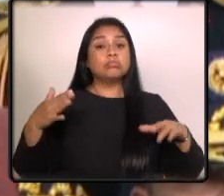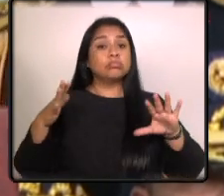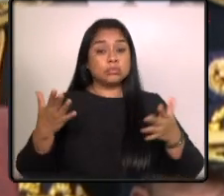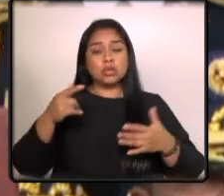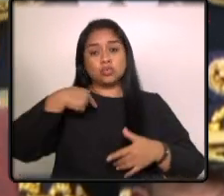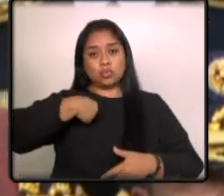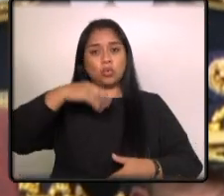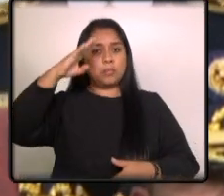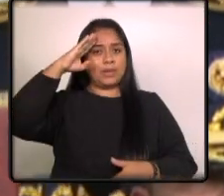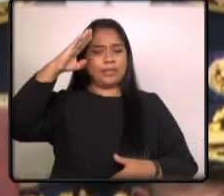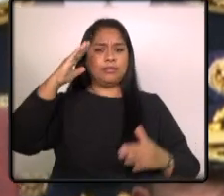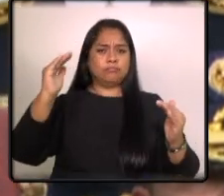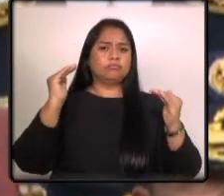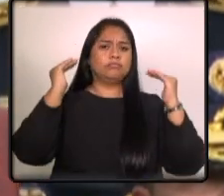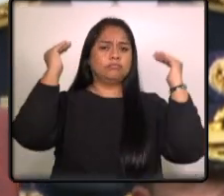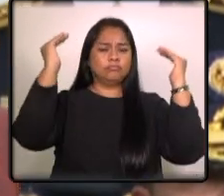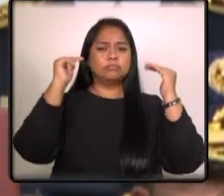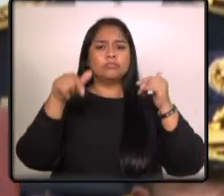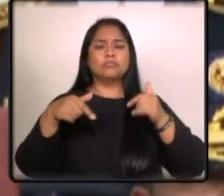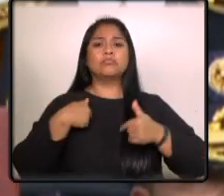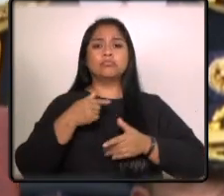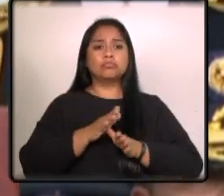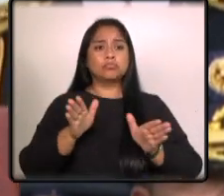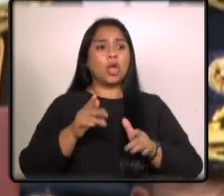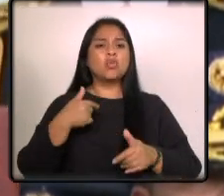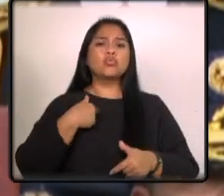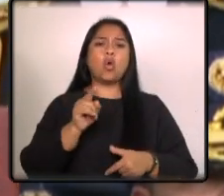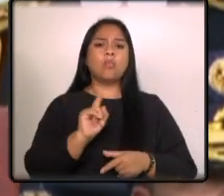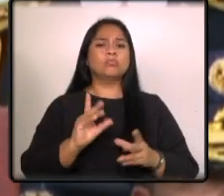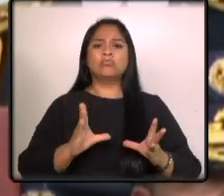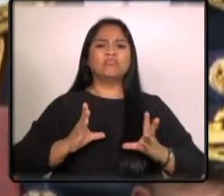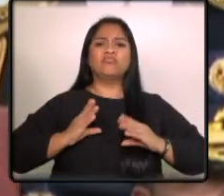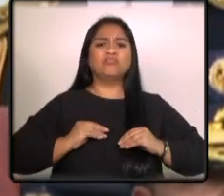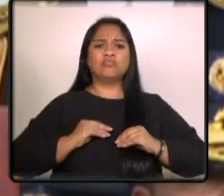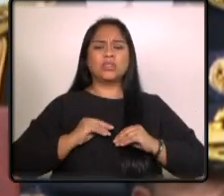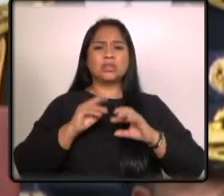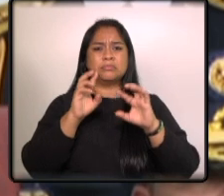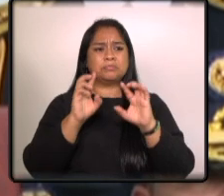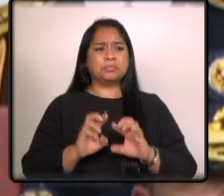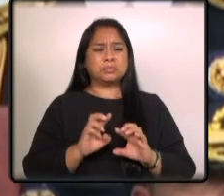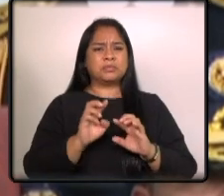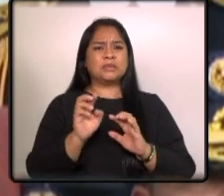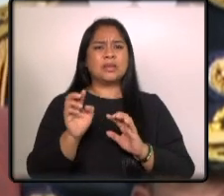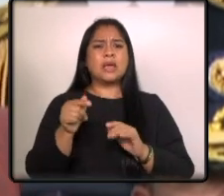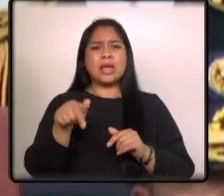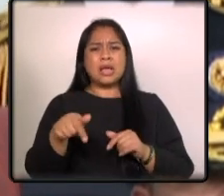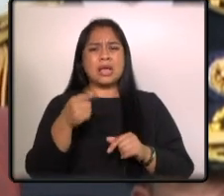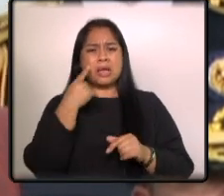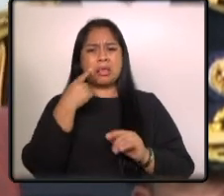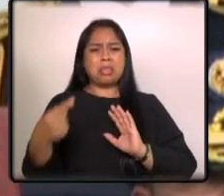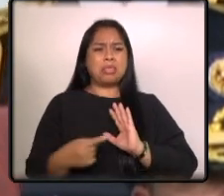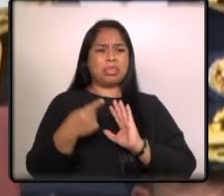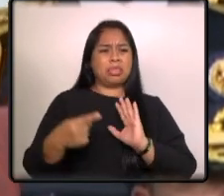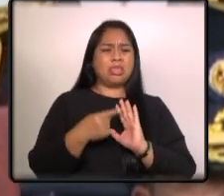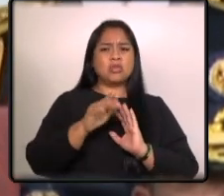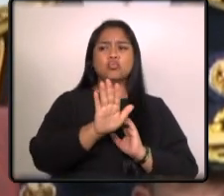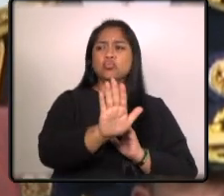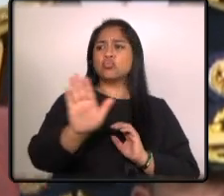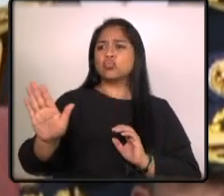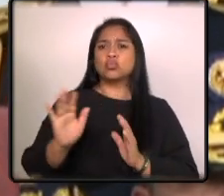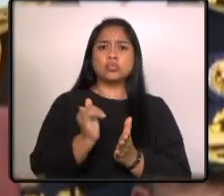comandante general del mismo, no permitiré que manos inescrupulosas vulneren su